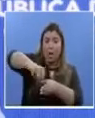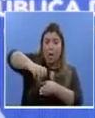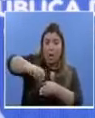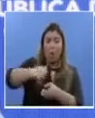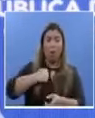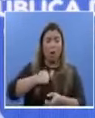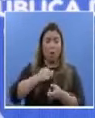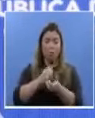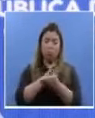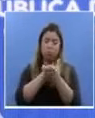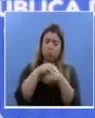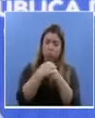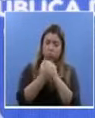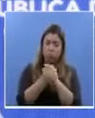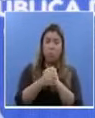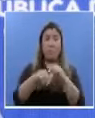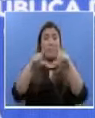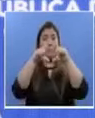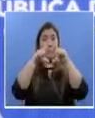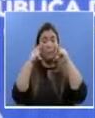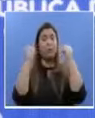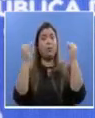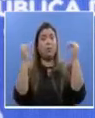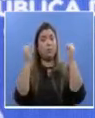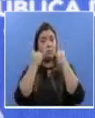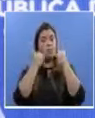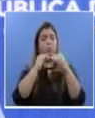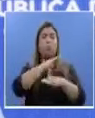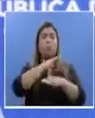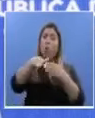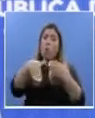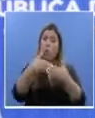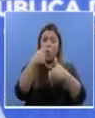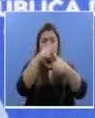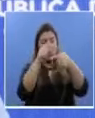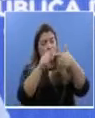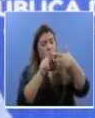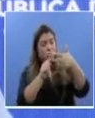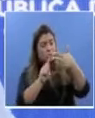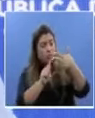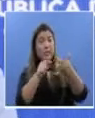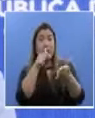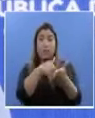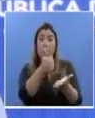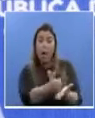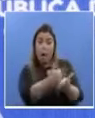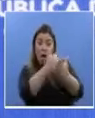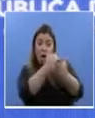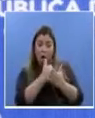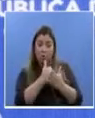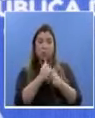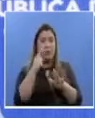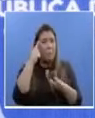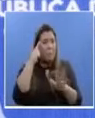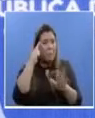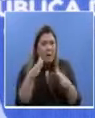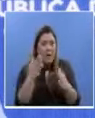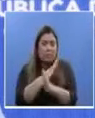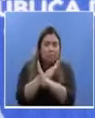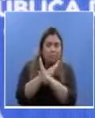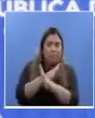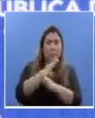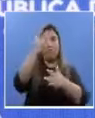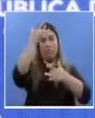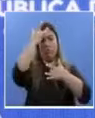jabón, el uso correcto de mascarillas. Todas estas muy básicas sirven para prevenir el